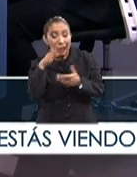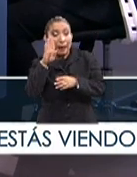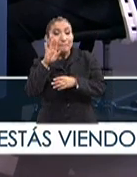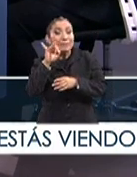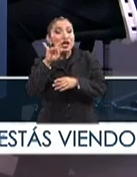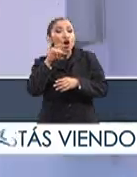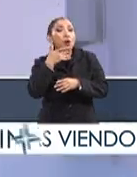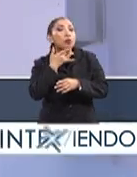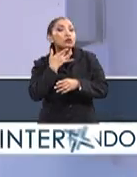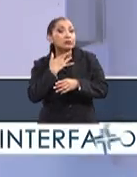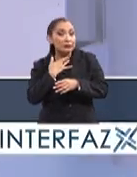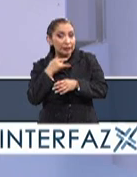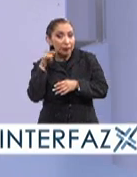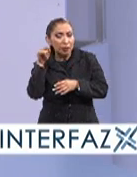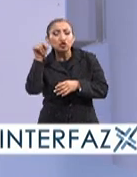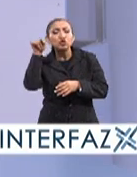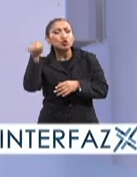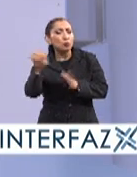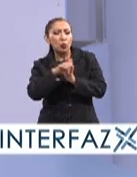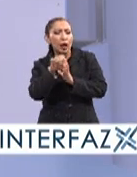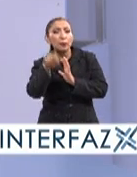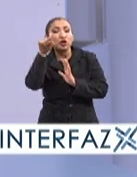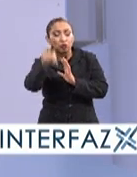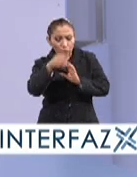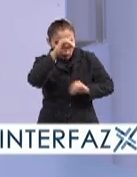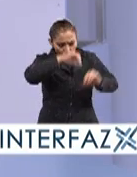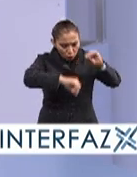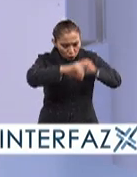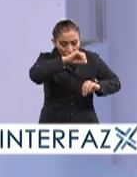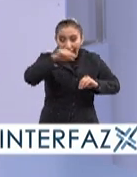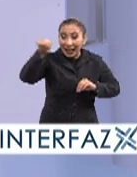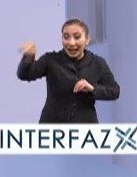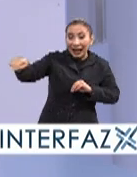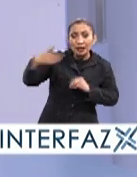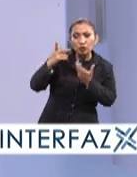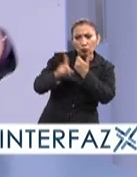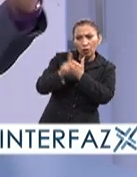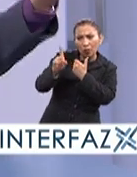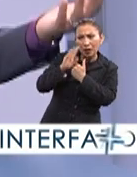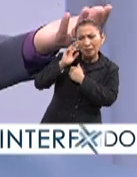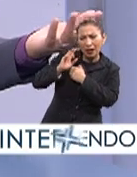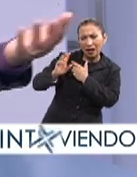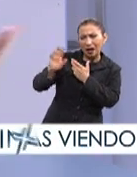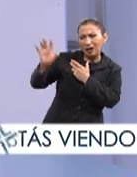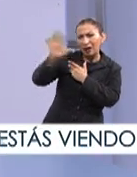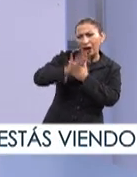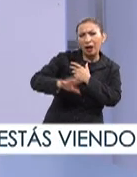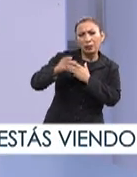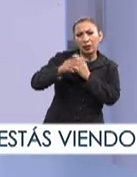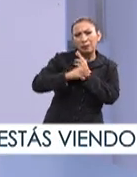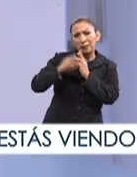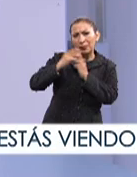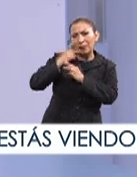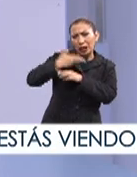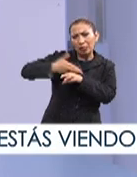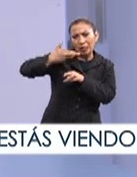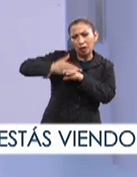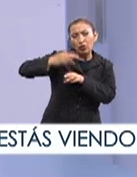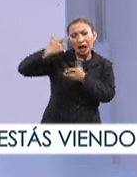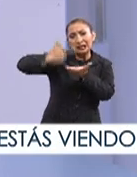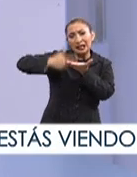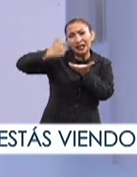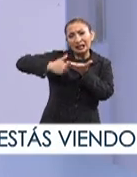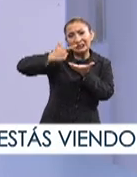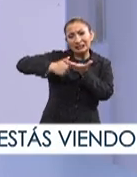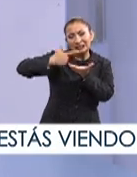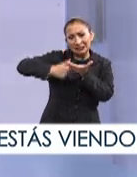biocombustible, si tú además lo obtienes a partir de una fuente que es un problema ambiental, es nuestra materia prima para el proceso, un aceite